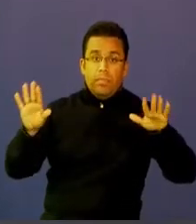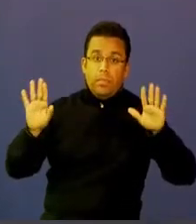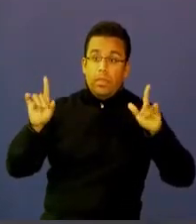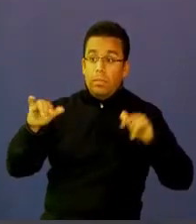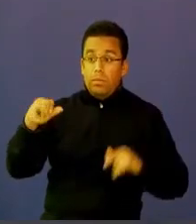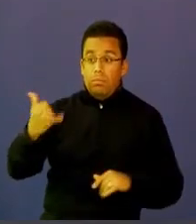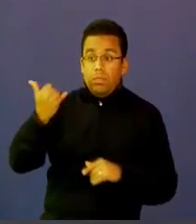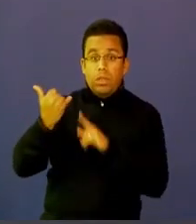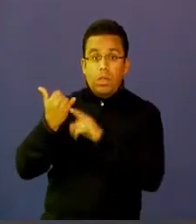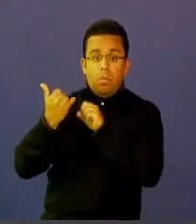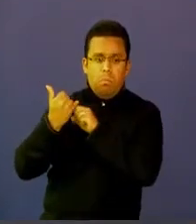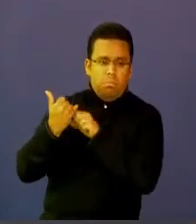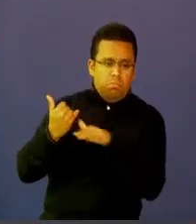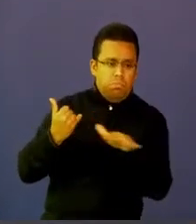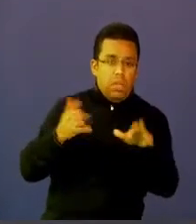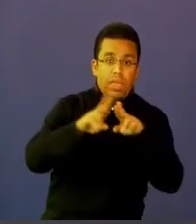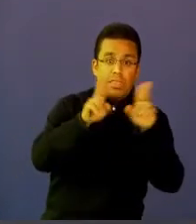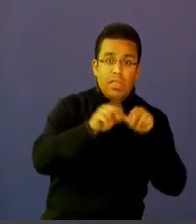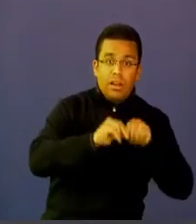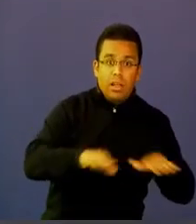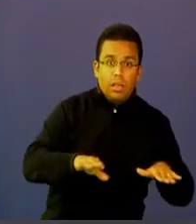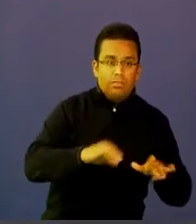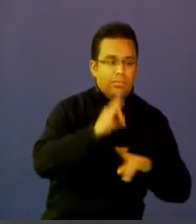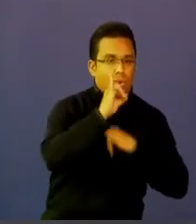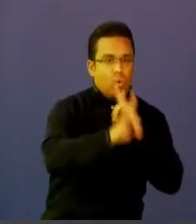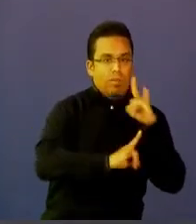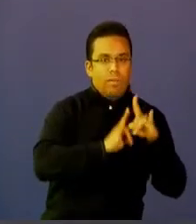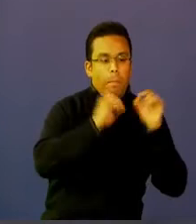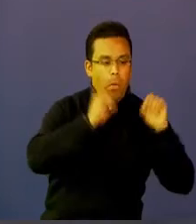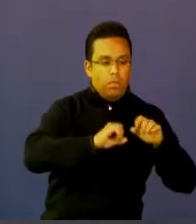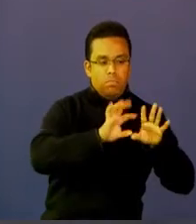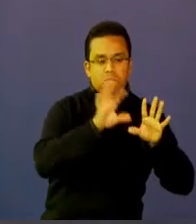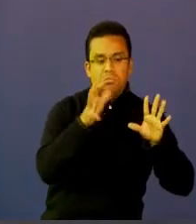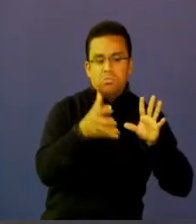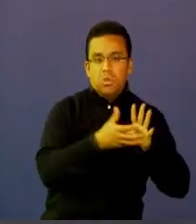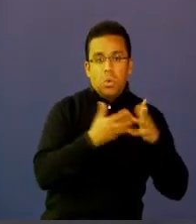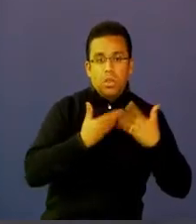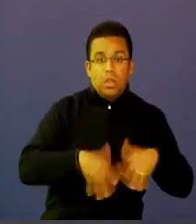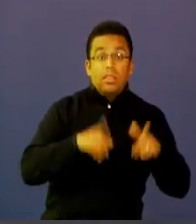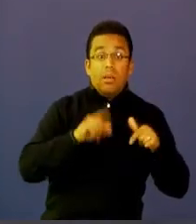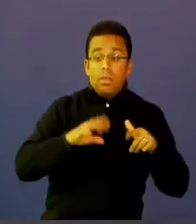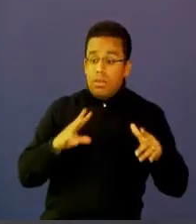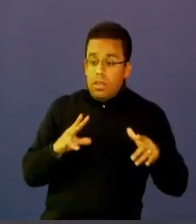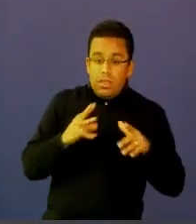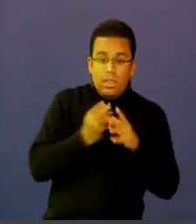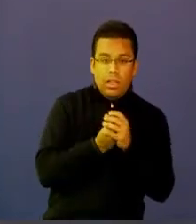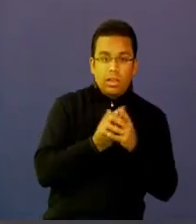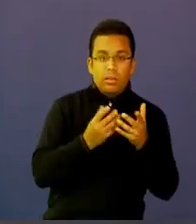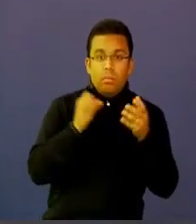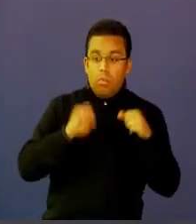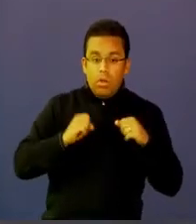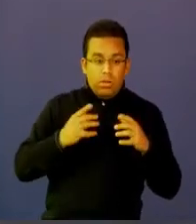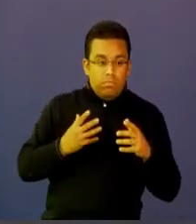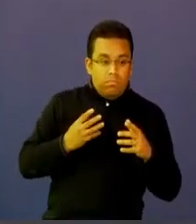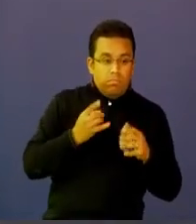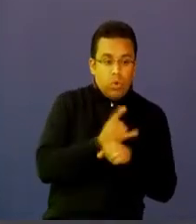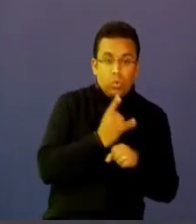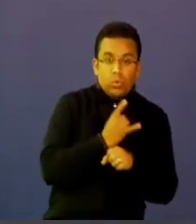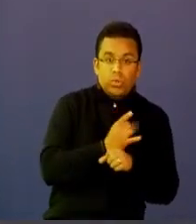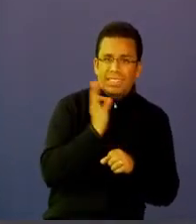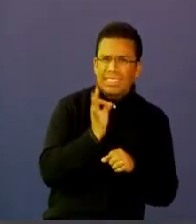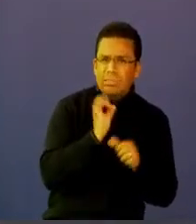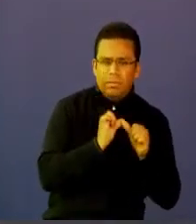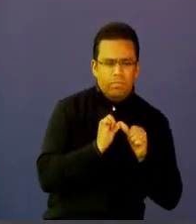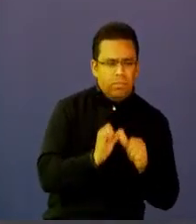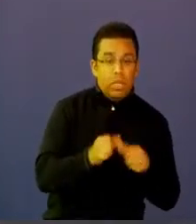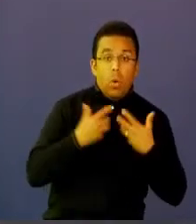universalización y ha logrado además poder integrarse, poder hacer un uso permanente y masivo y en